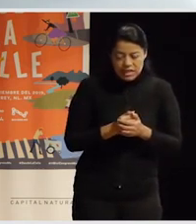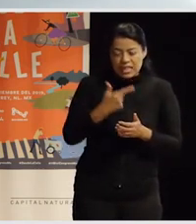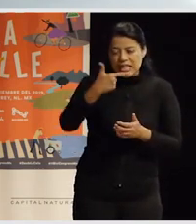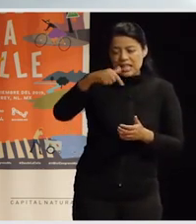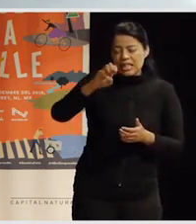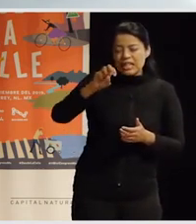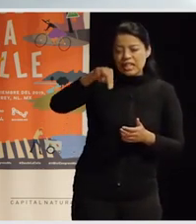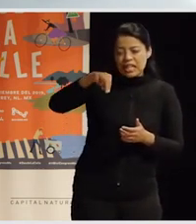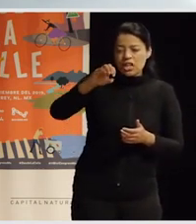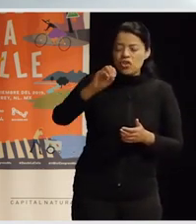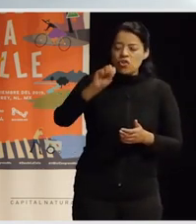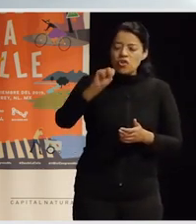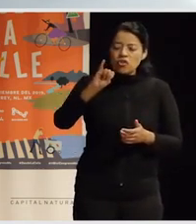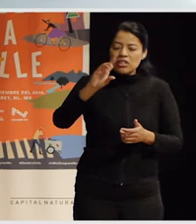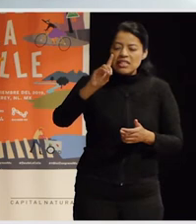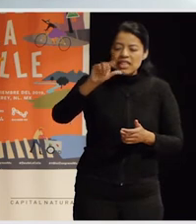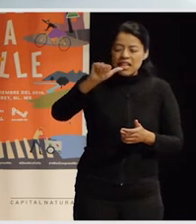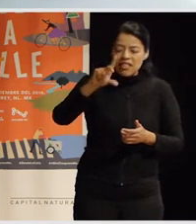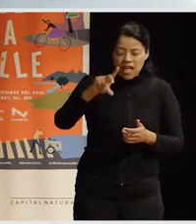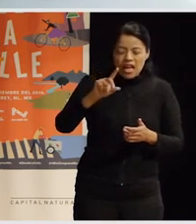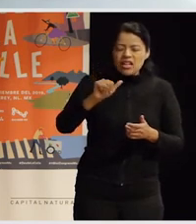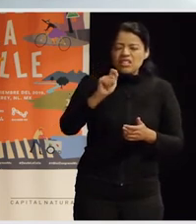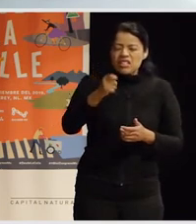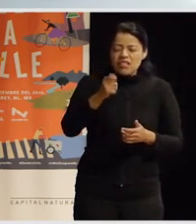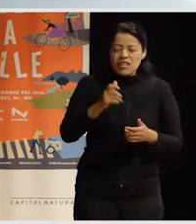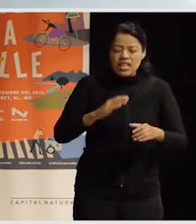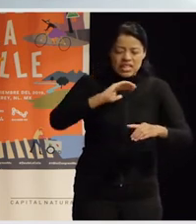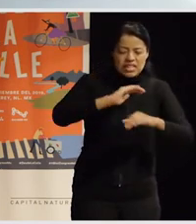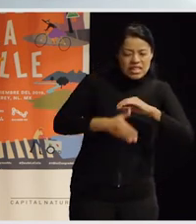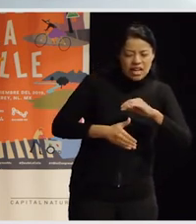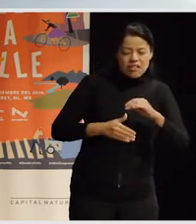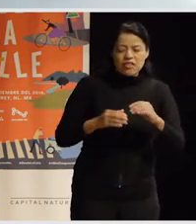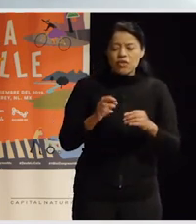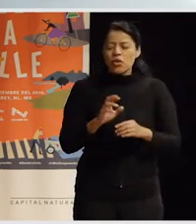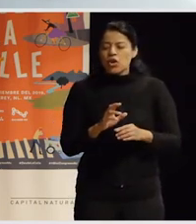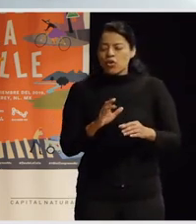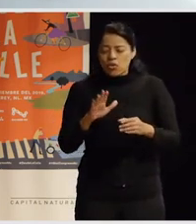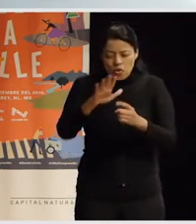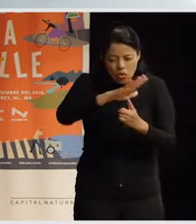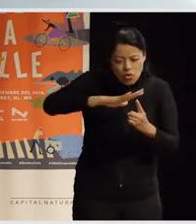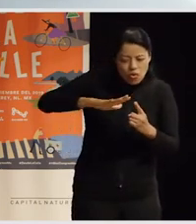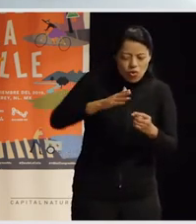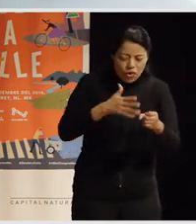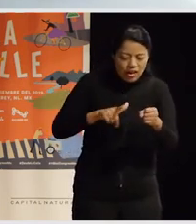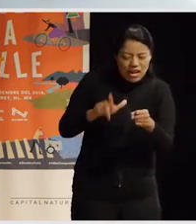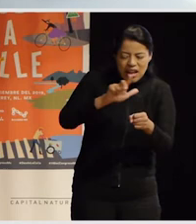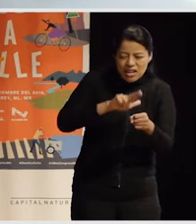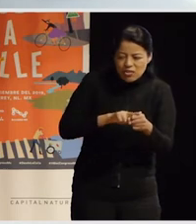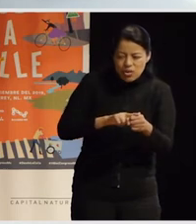con los recursos naturales del entorno y por otro lado no está garantizando las condiciones mínimas de la mayoría de la población en ellas, con lo cual tenemos dos retos fundamentales